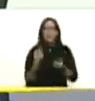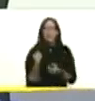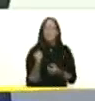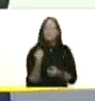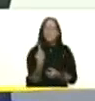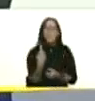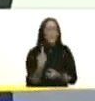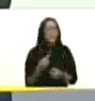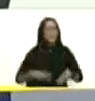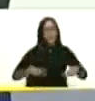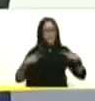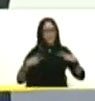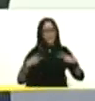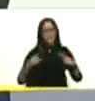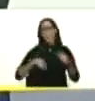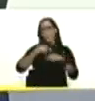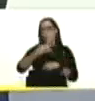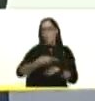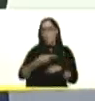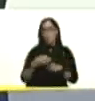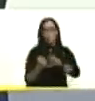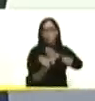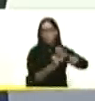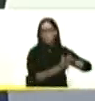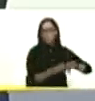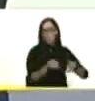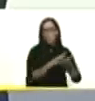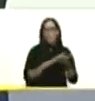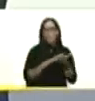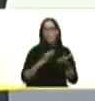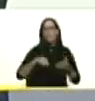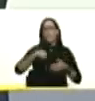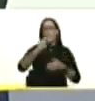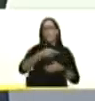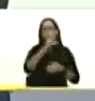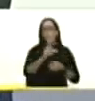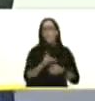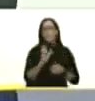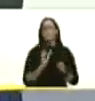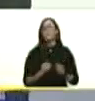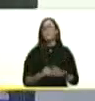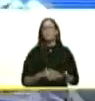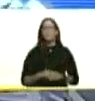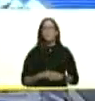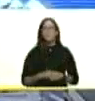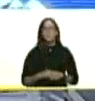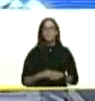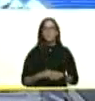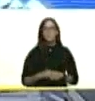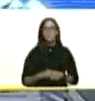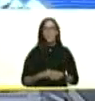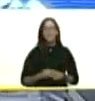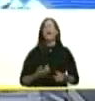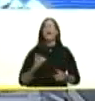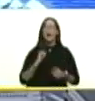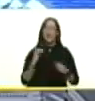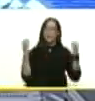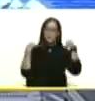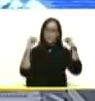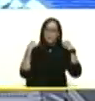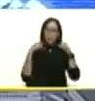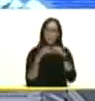lo demás lo podemos recuperar inmediatamente estamos preparados para eso mi comandante en jefe bueno hay que prepararse compañeros